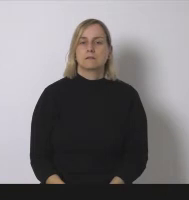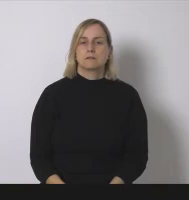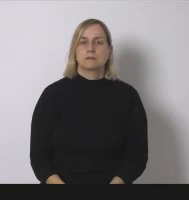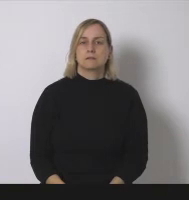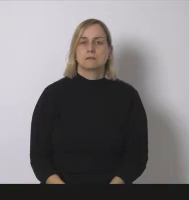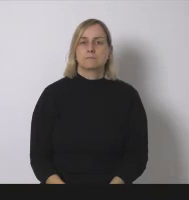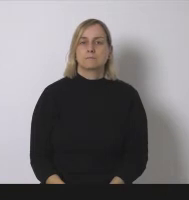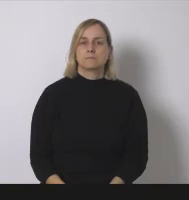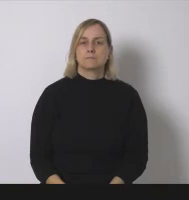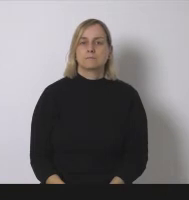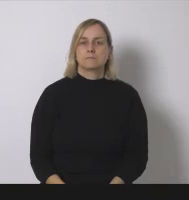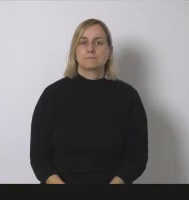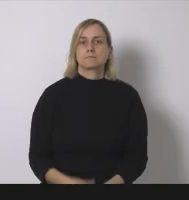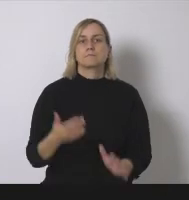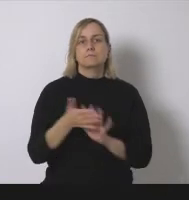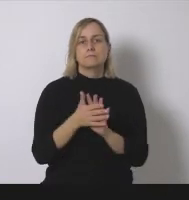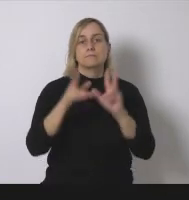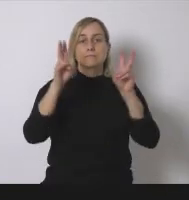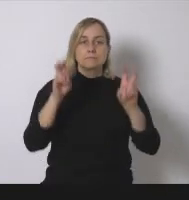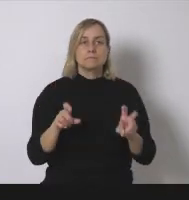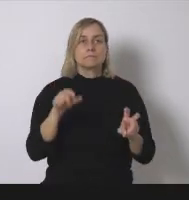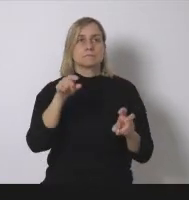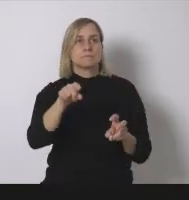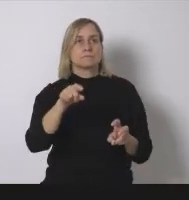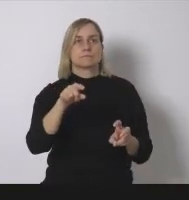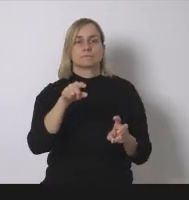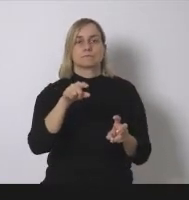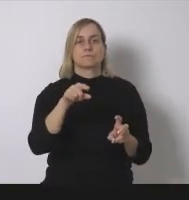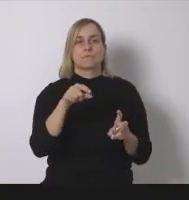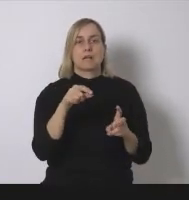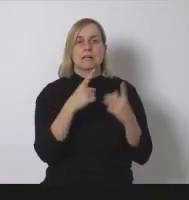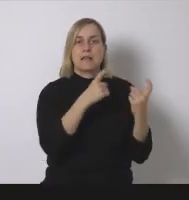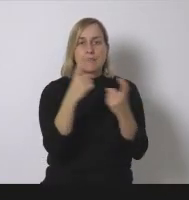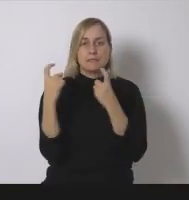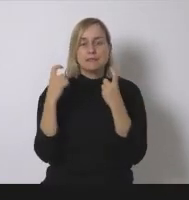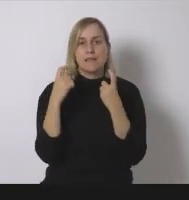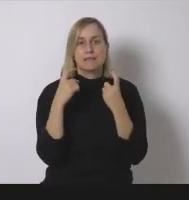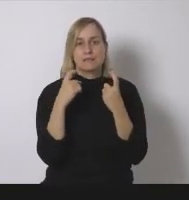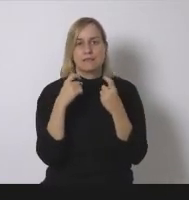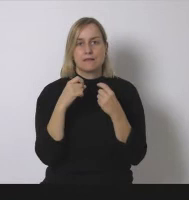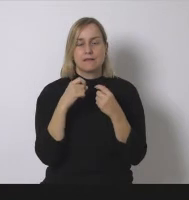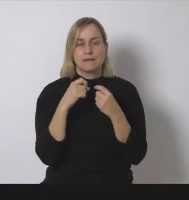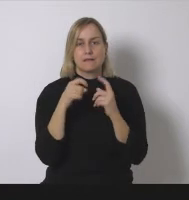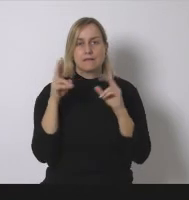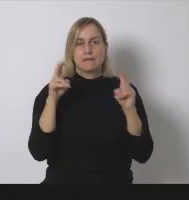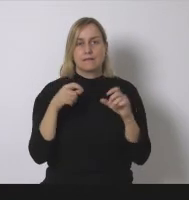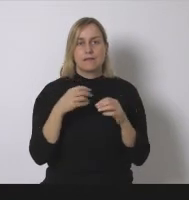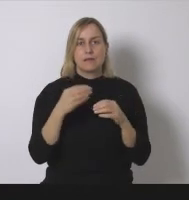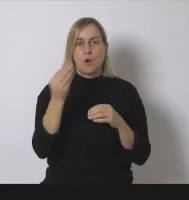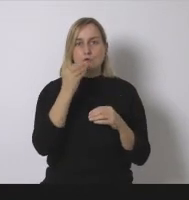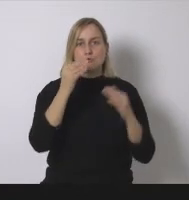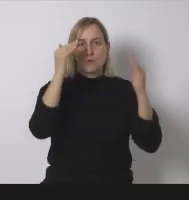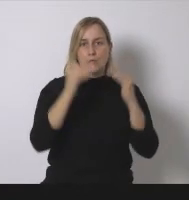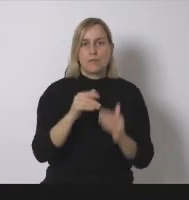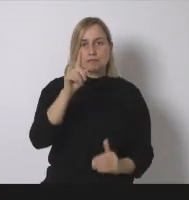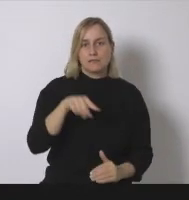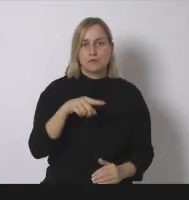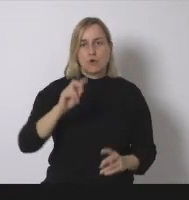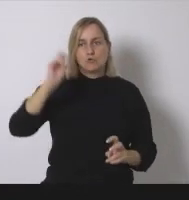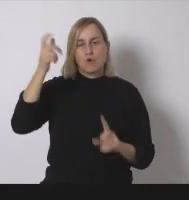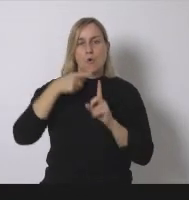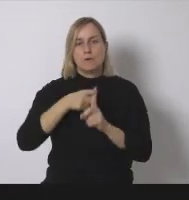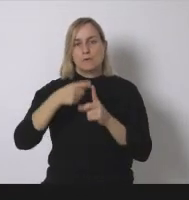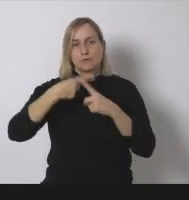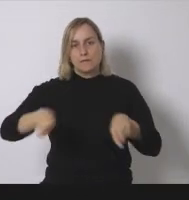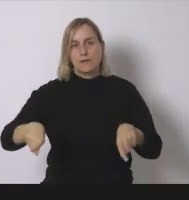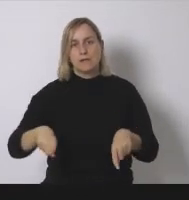la necesidad de reducir el consumo hay otros objetivos que van en ese sentido los objetivos de eficiencia